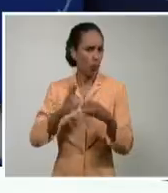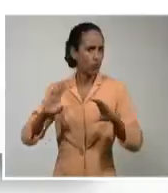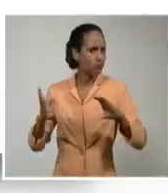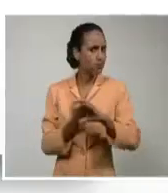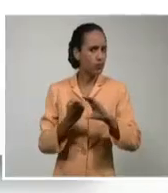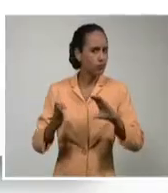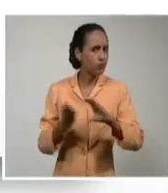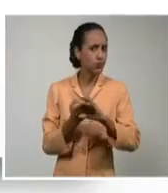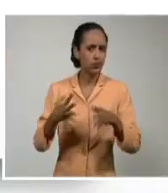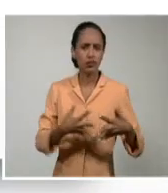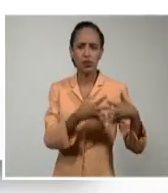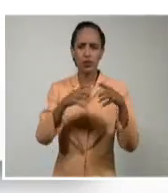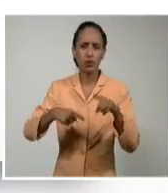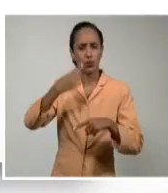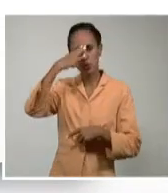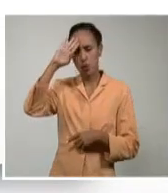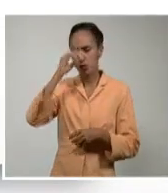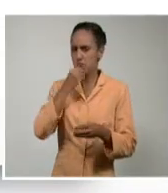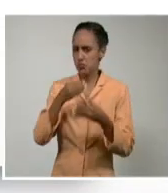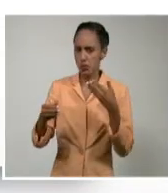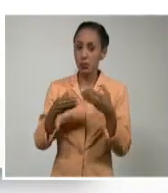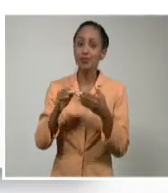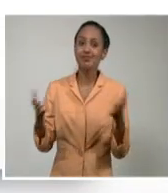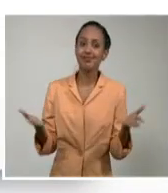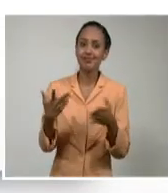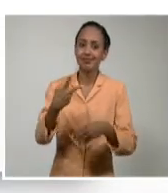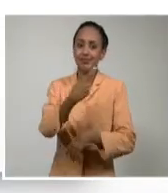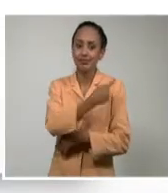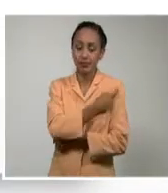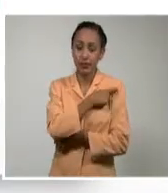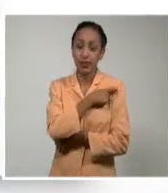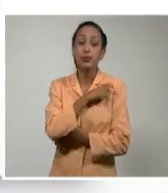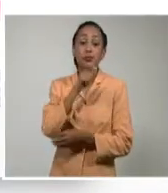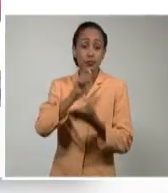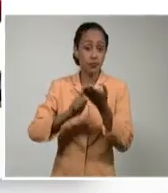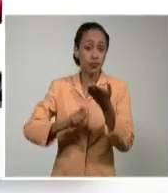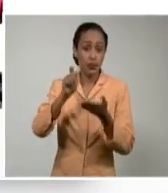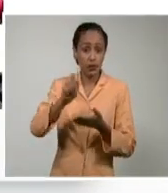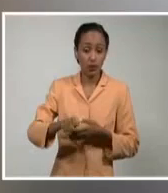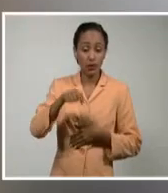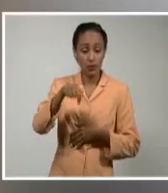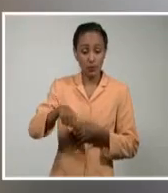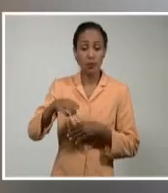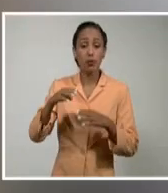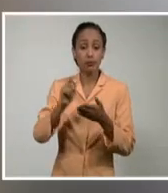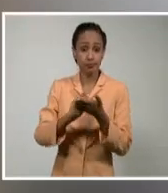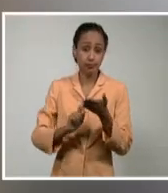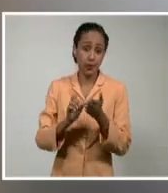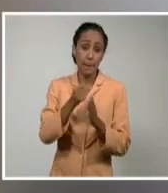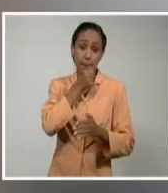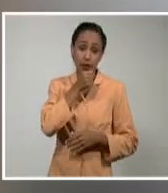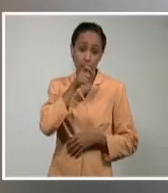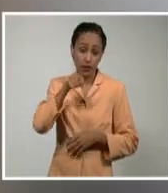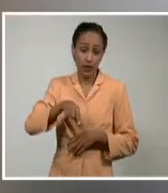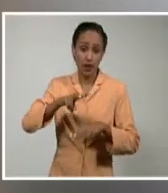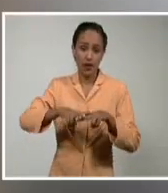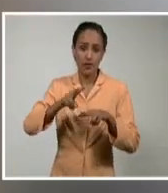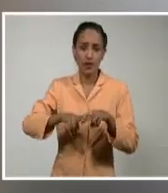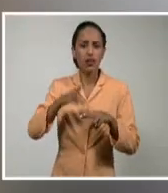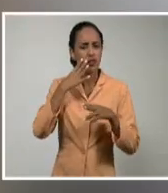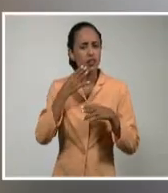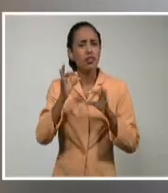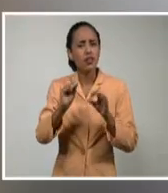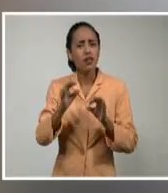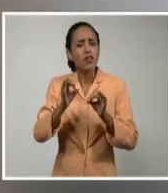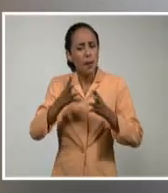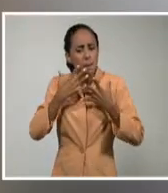contra la isla. El reportaje suscrito por Patrick Hoffman, corresponsal en La Habana, señala que en medio del empeoramiento de la economía y